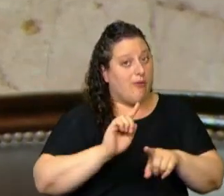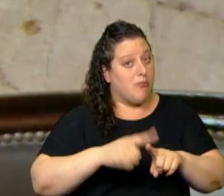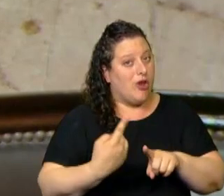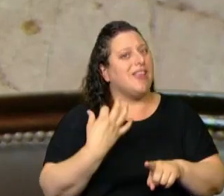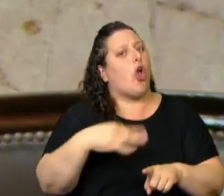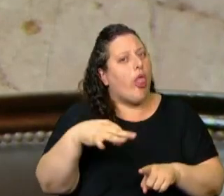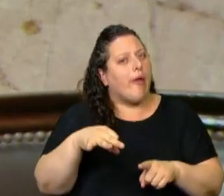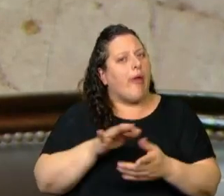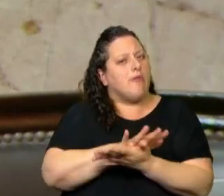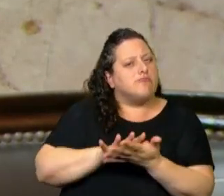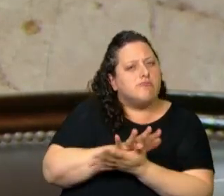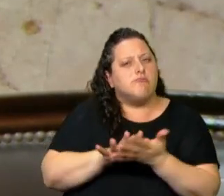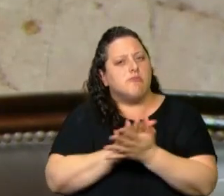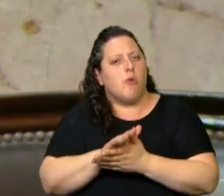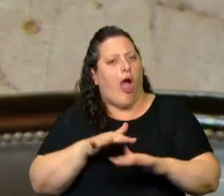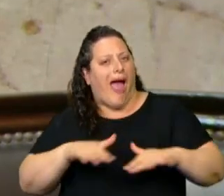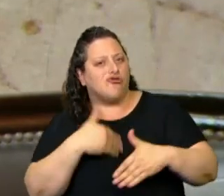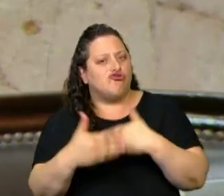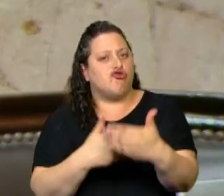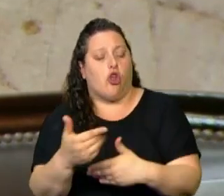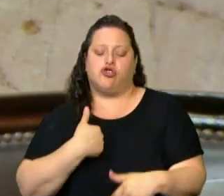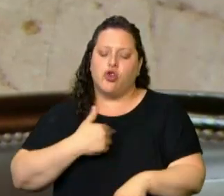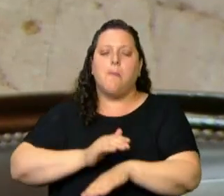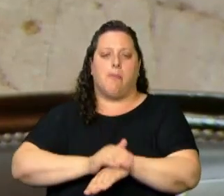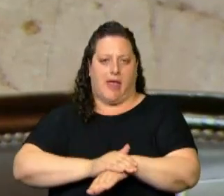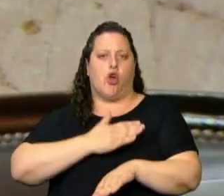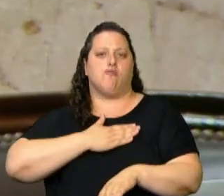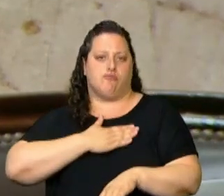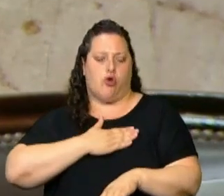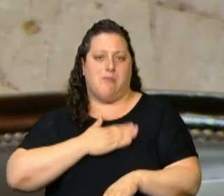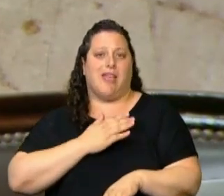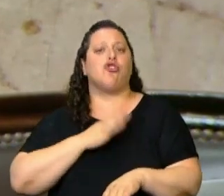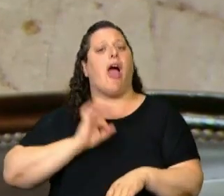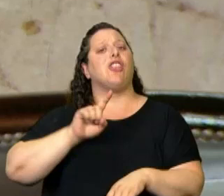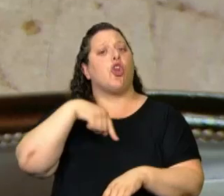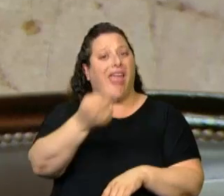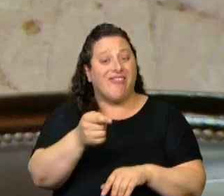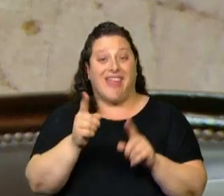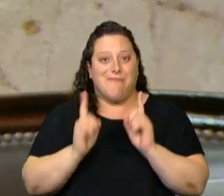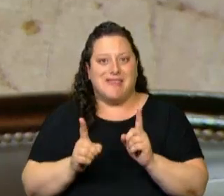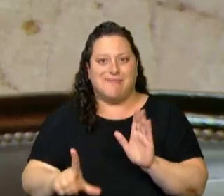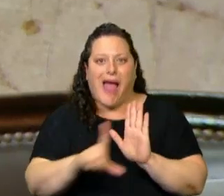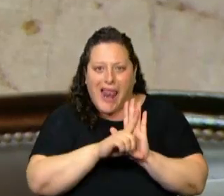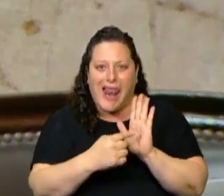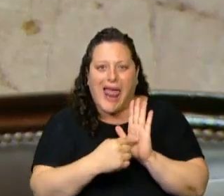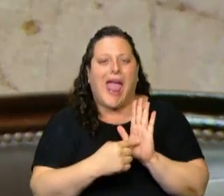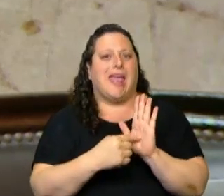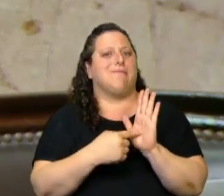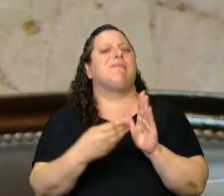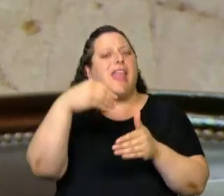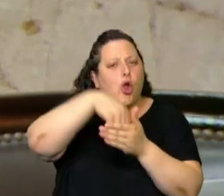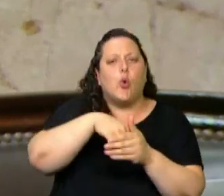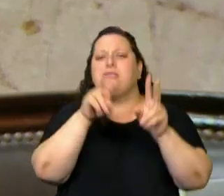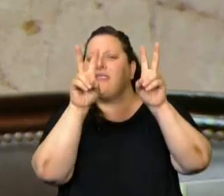tomar cartas en el asunto y los comprometo, me comprometo a que el año que viene estemos tratando en este recinto estas leyes que incluyen la